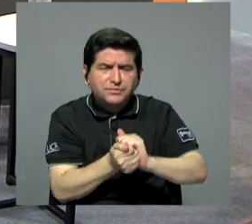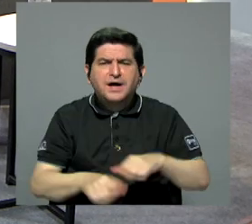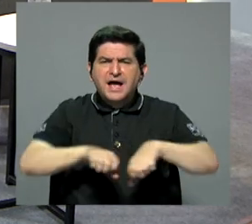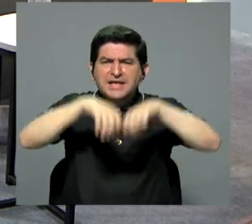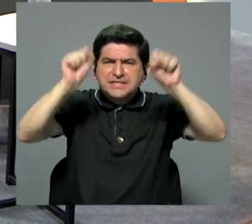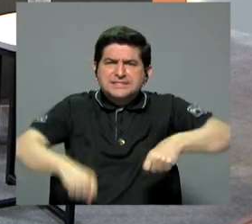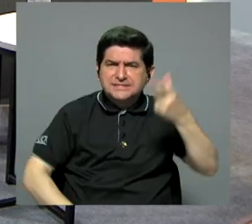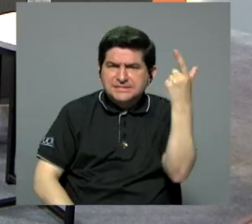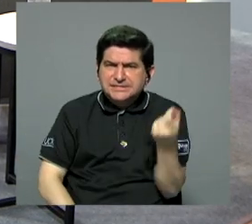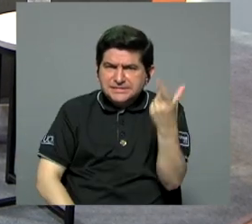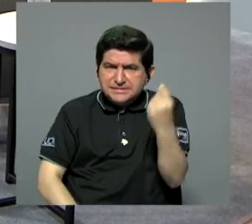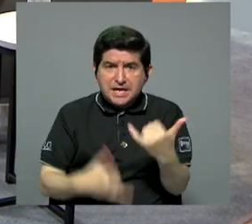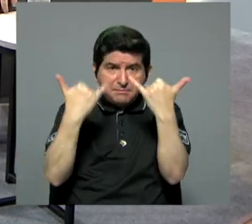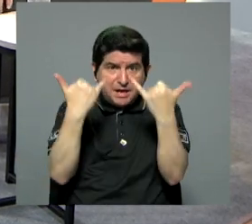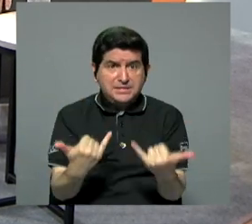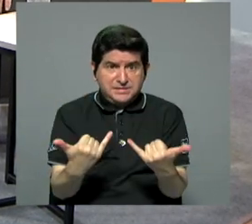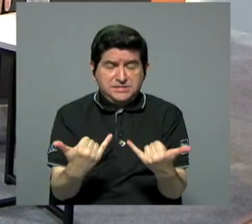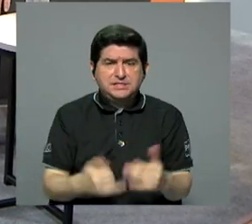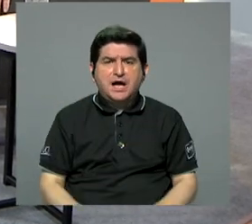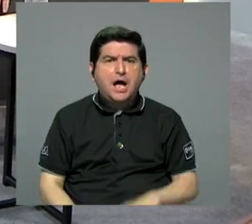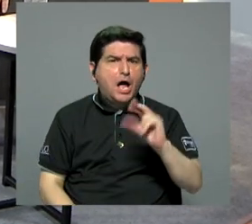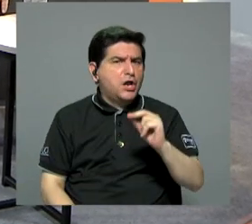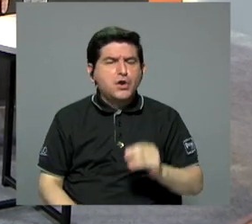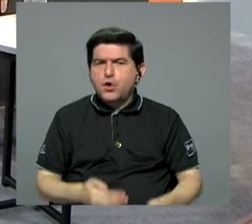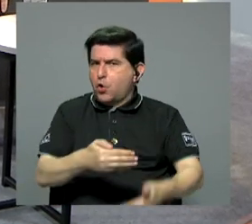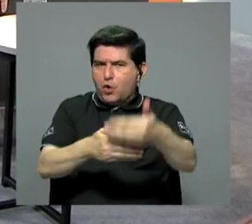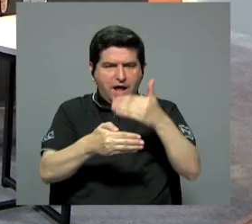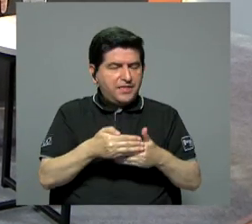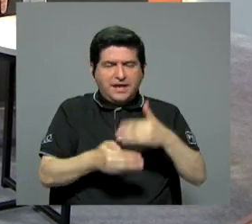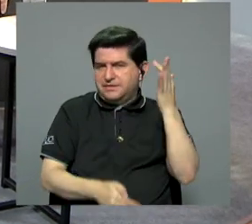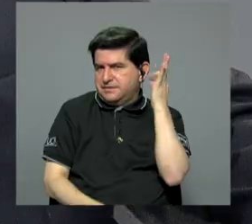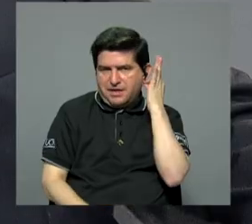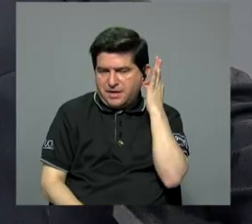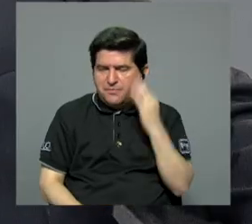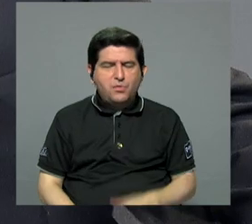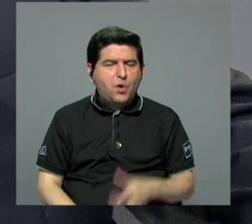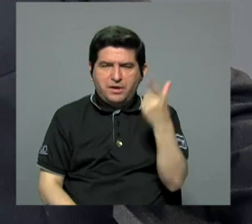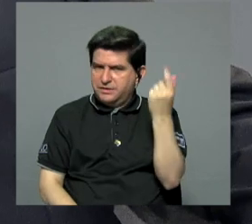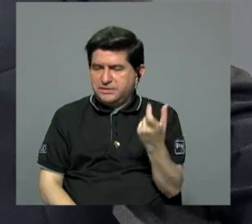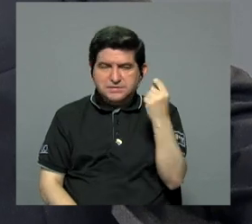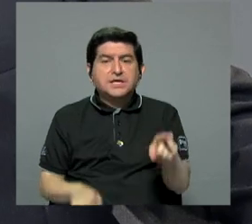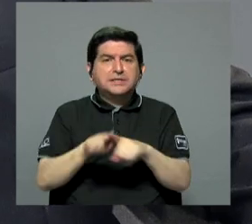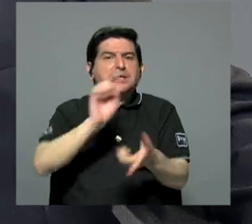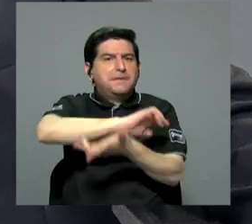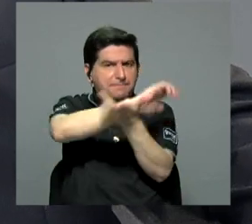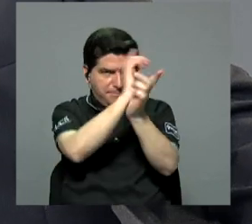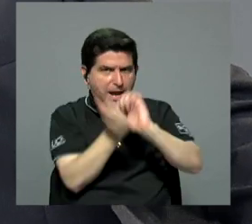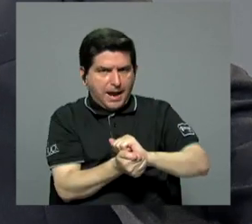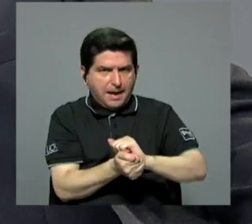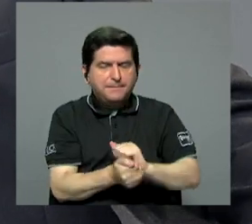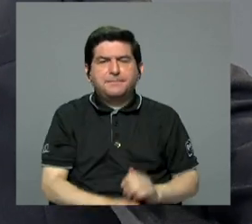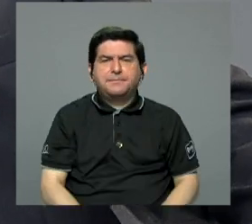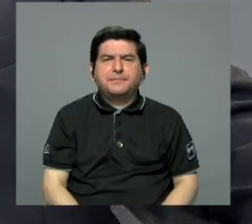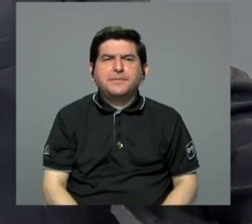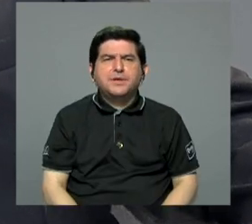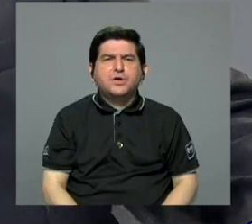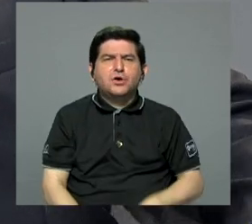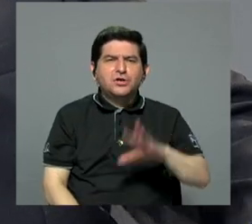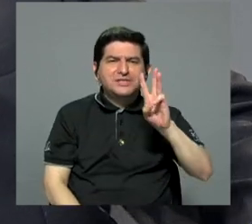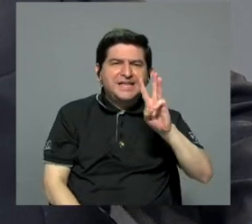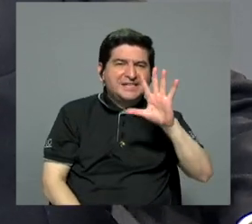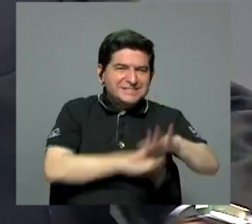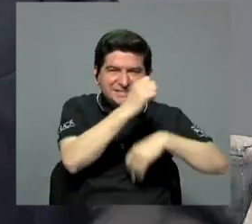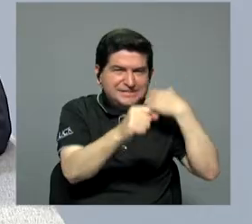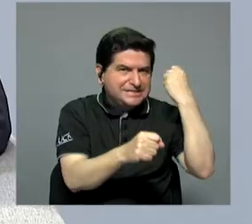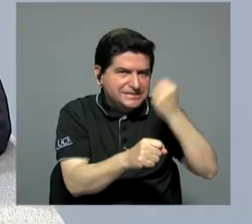pensiones. Ya no hay pensión adelantada para las mujeres, también hay cambios, una meta de 65